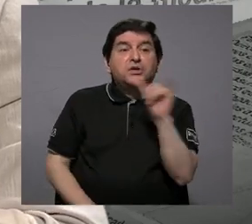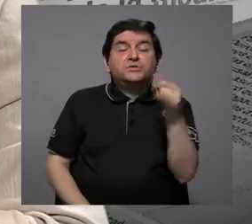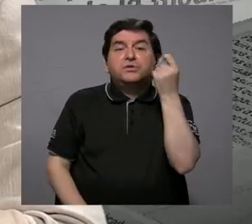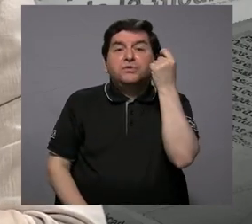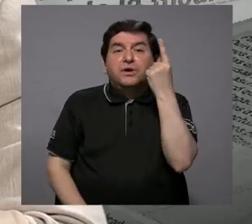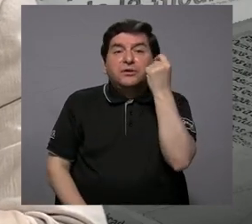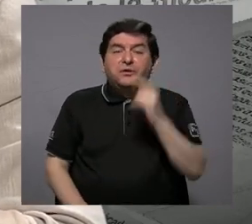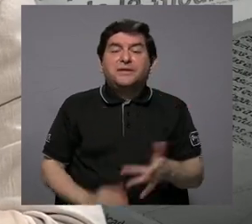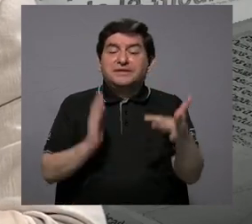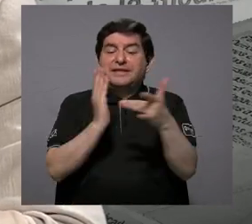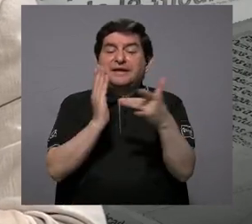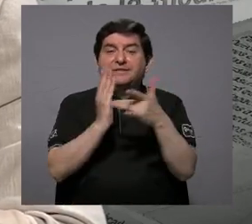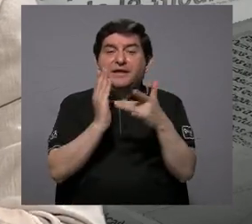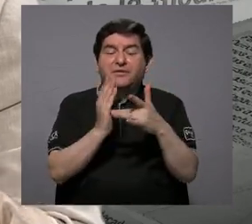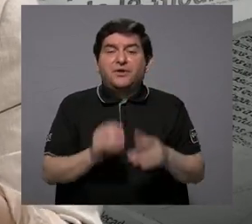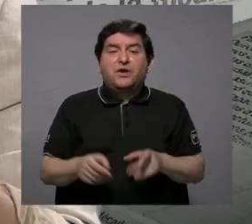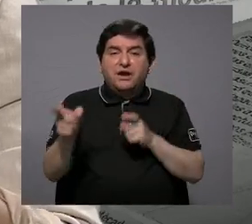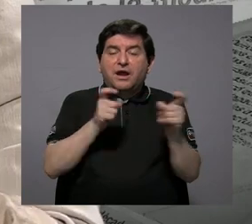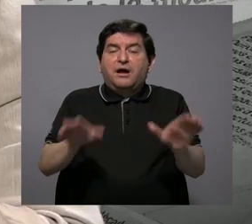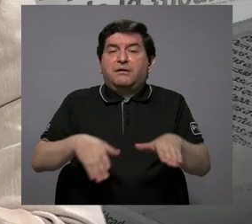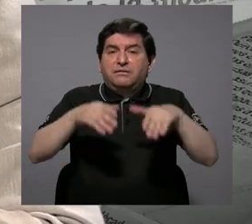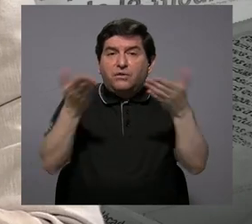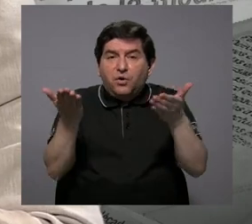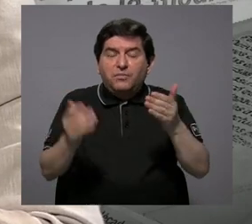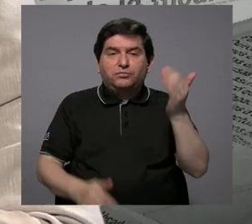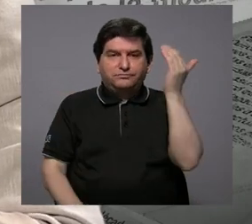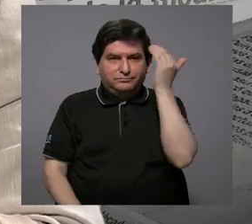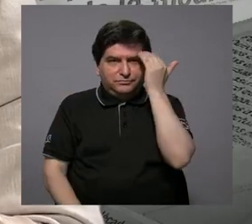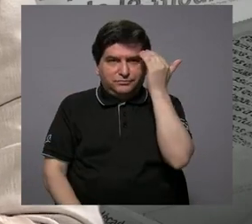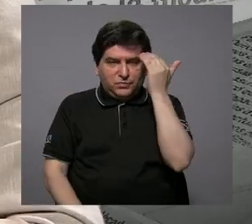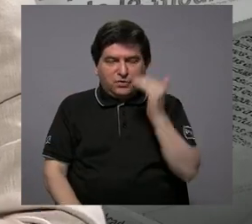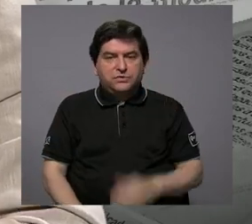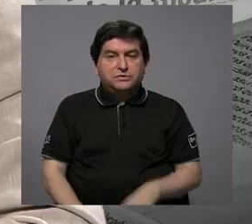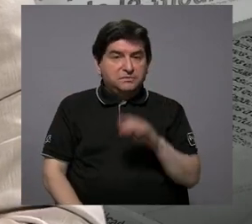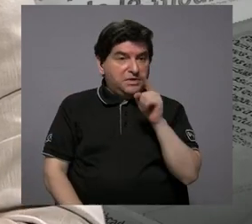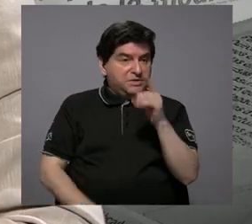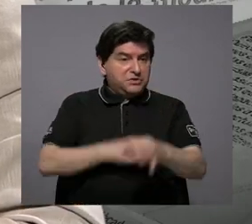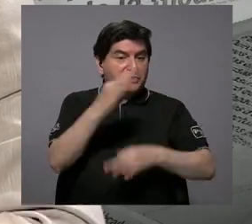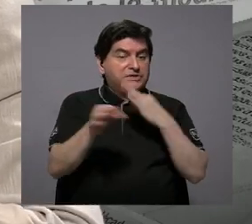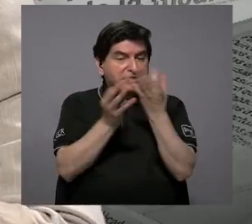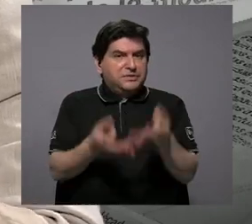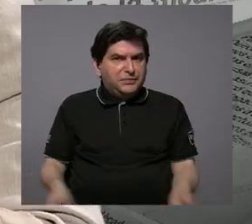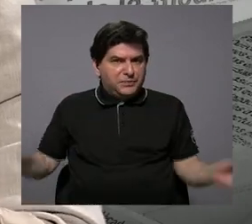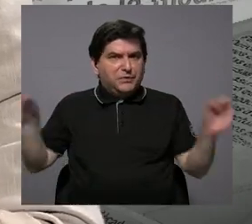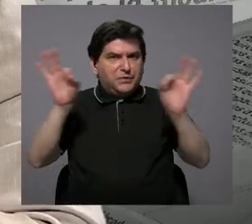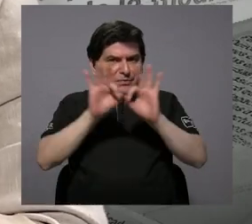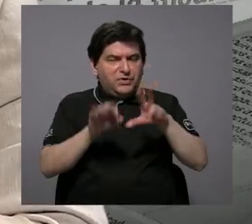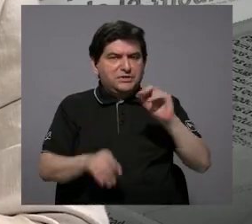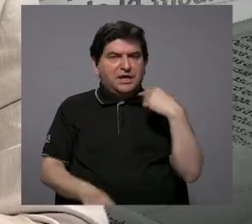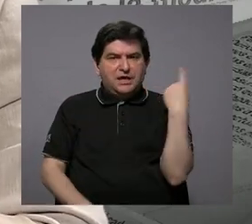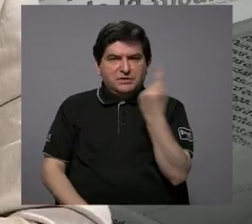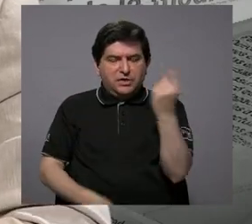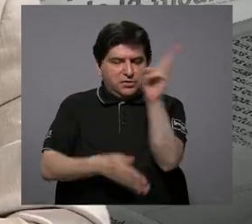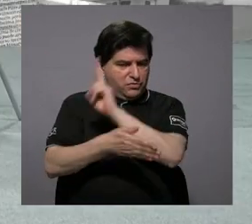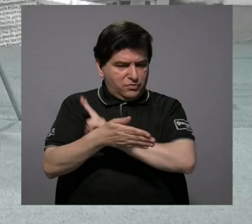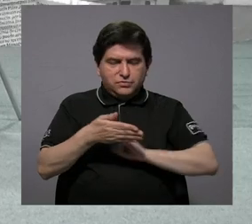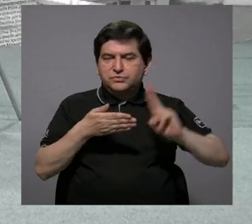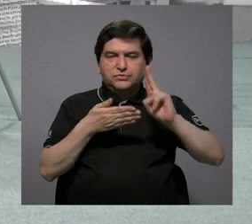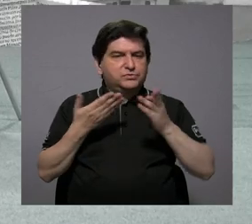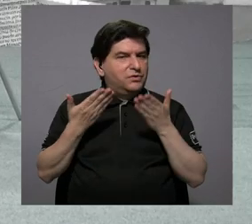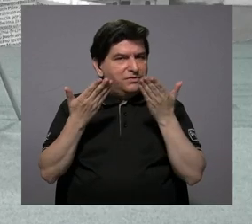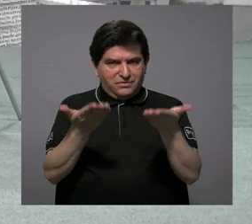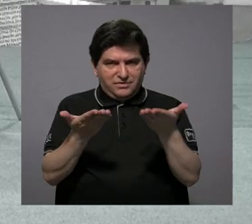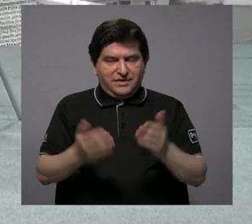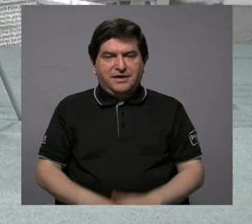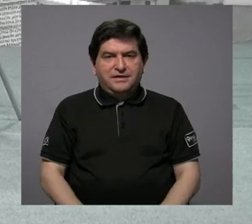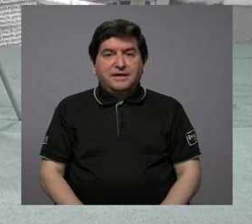entender cómo la tecnología se maneja, entonces ha sido un conocimiento bastante importante que no solamente ha salido de la universidad,